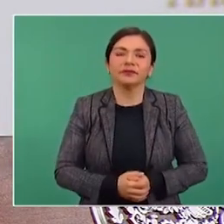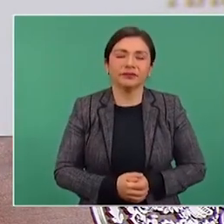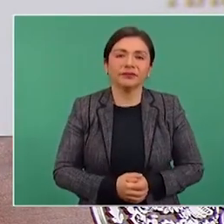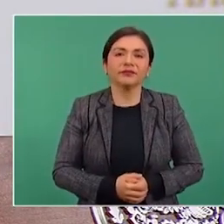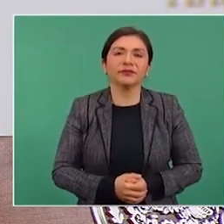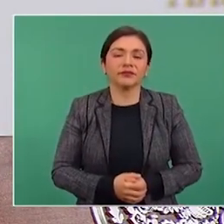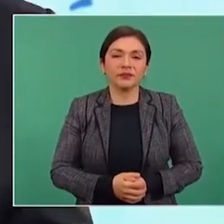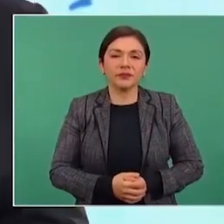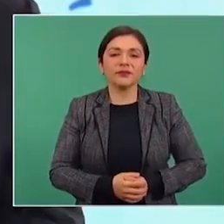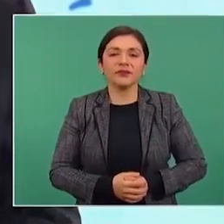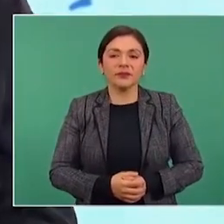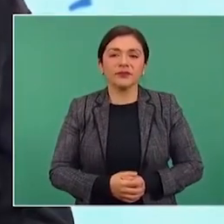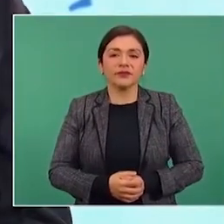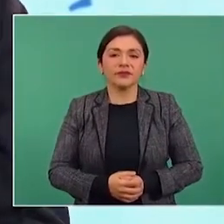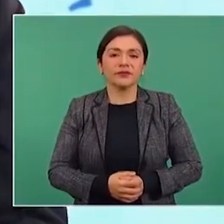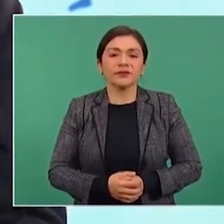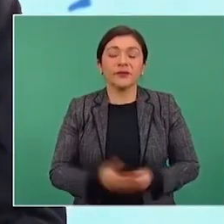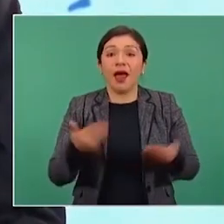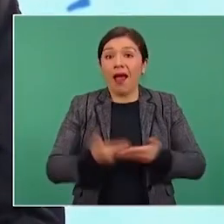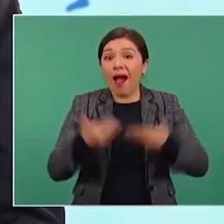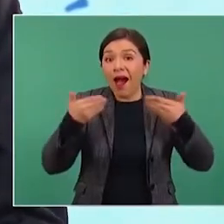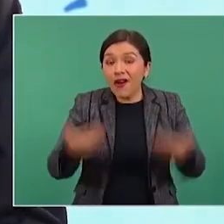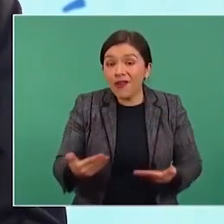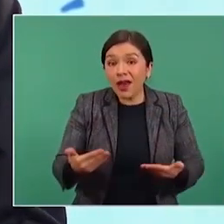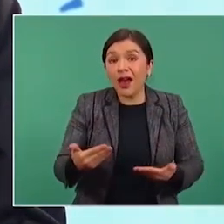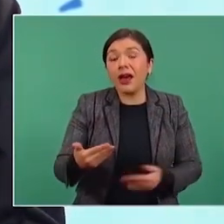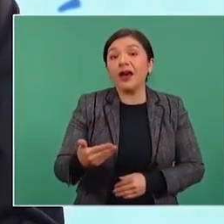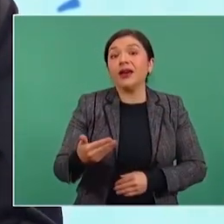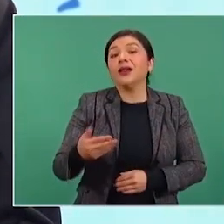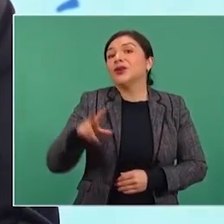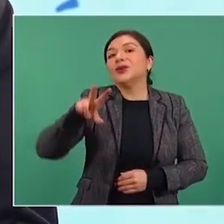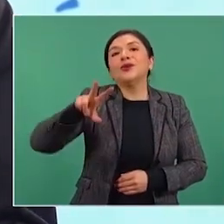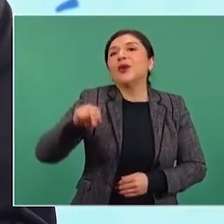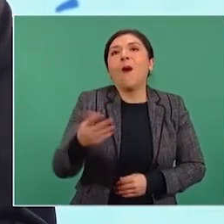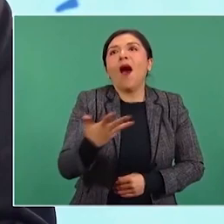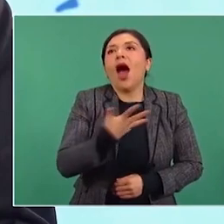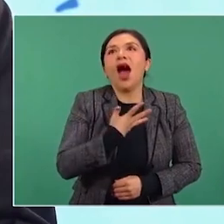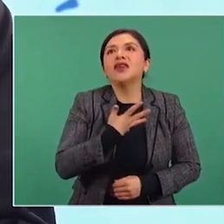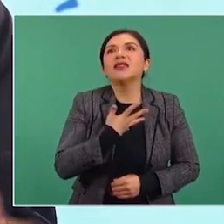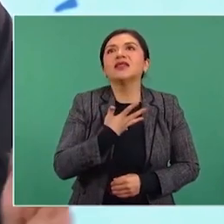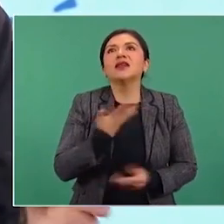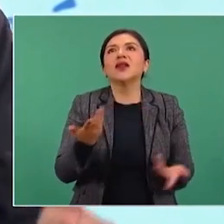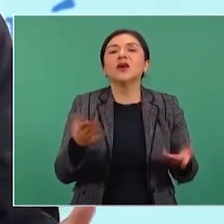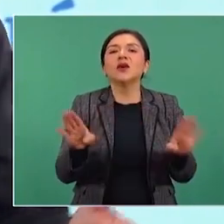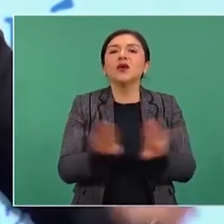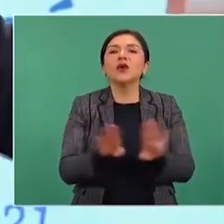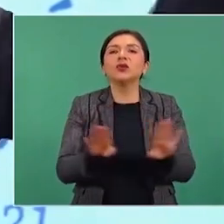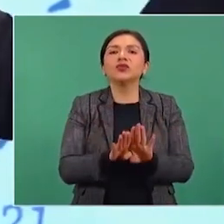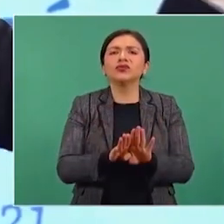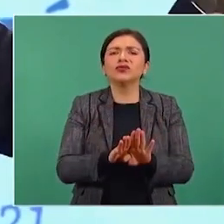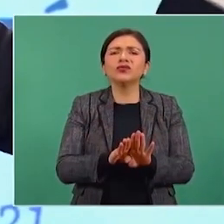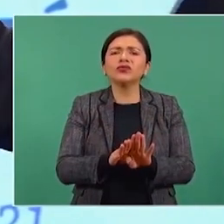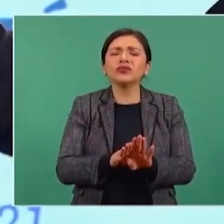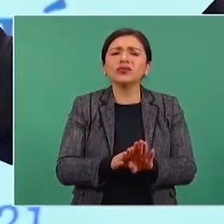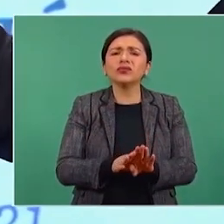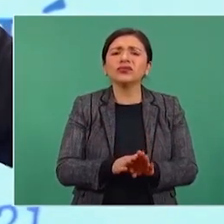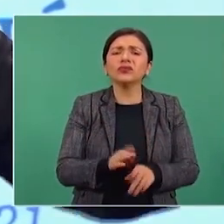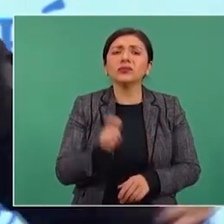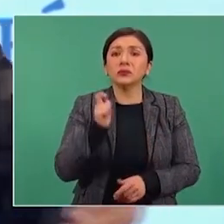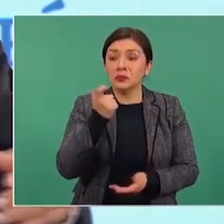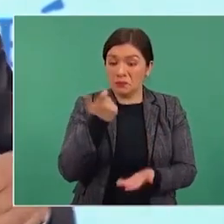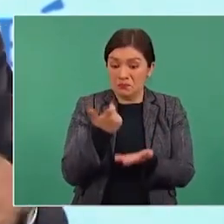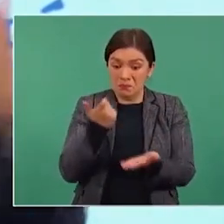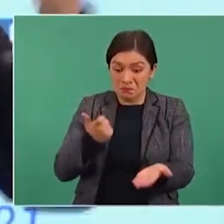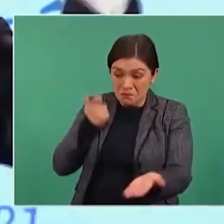Ya no se está invirtiendo una